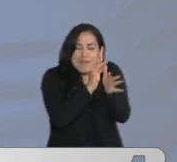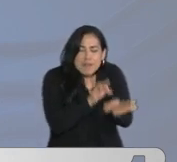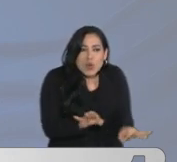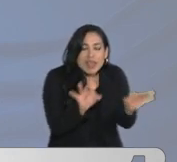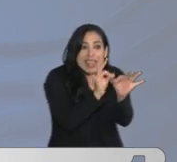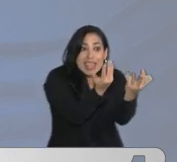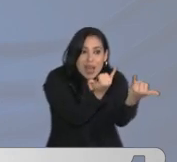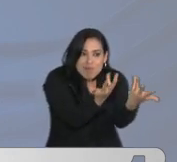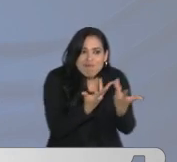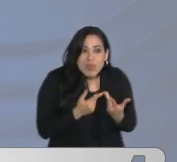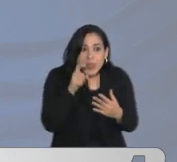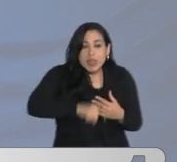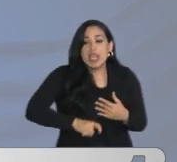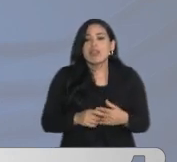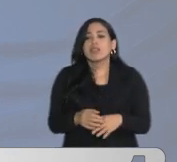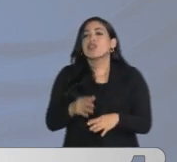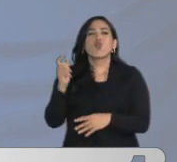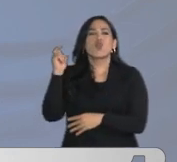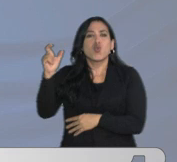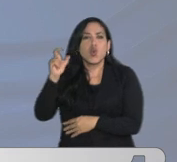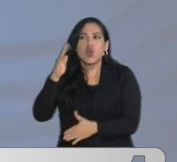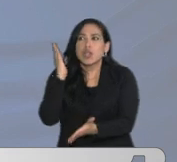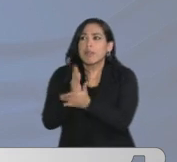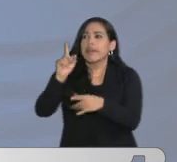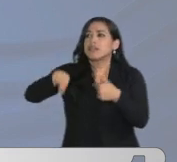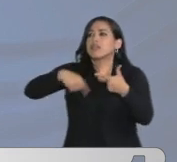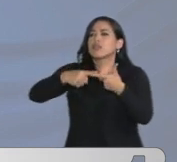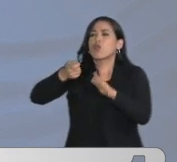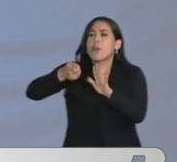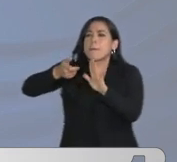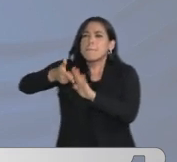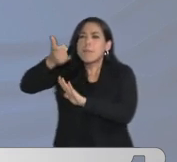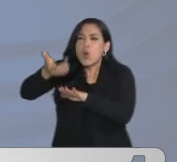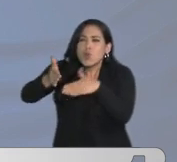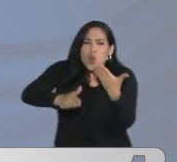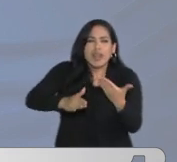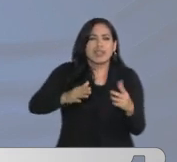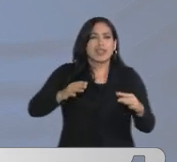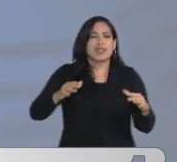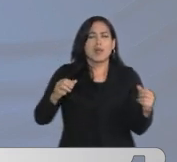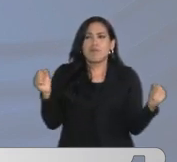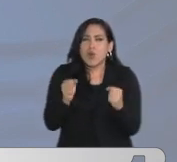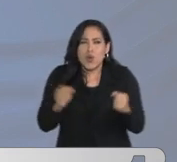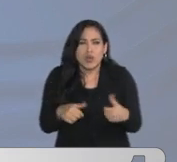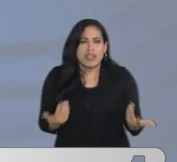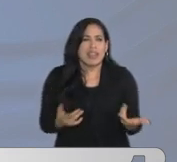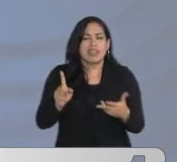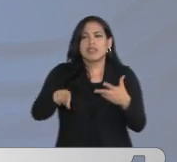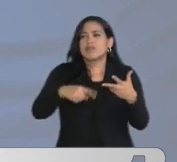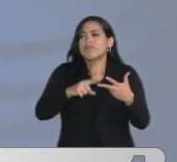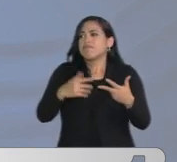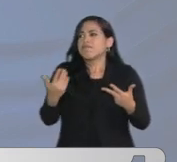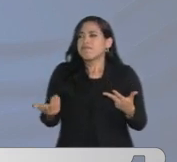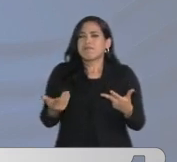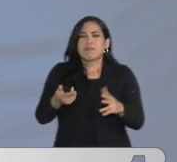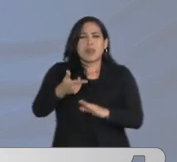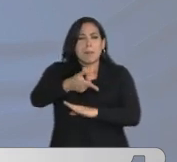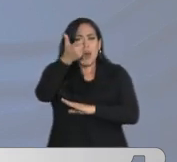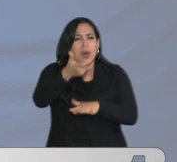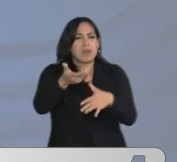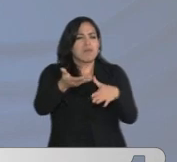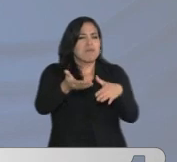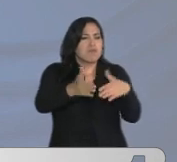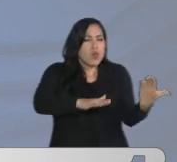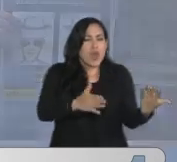Los atentados de Cúcuta, homicidios en la capital de la República, homicidios